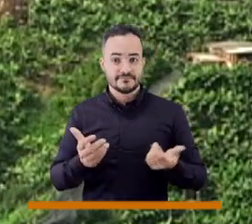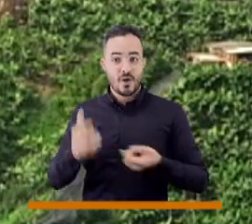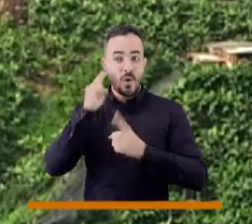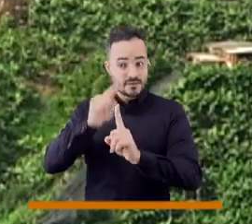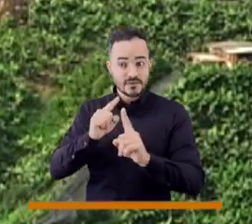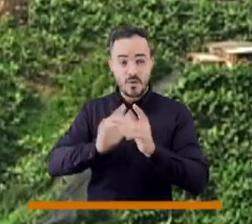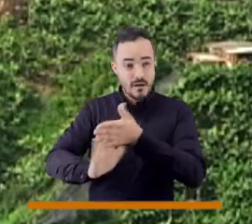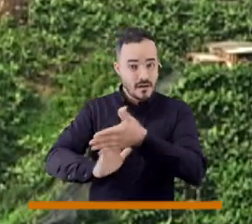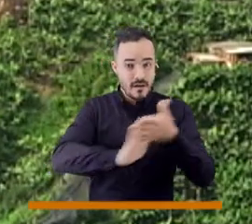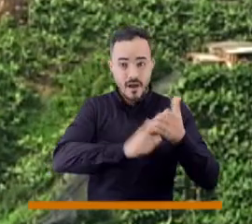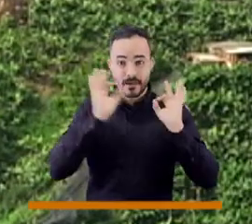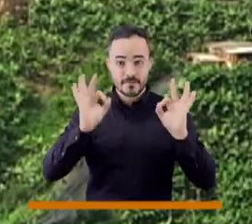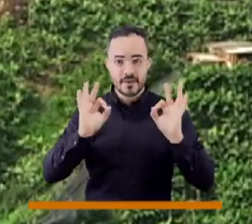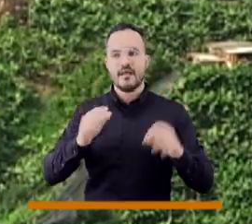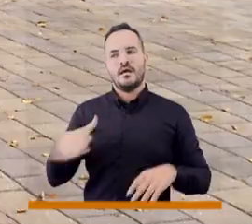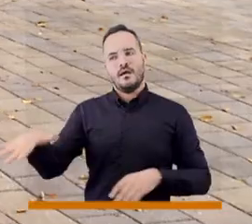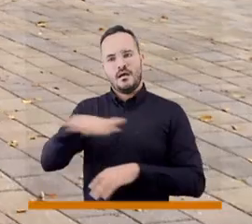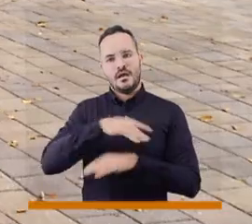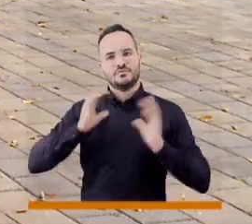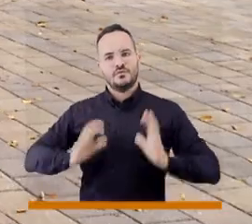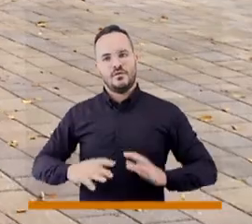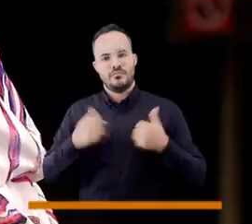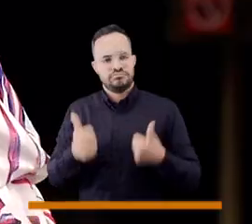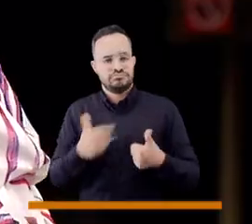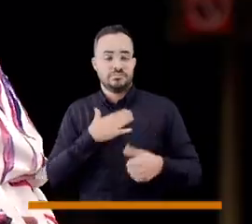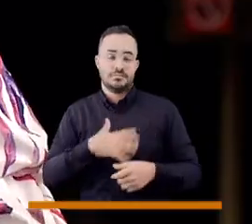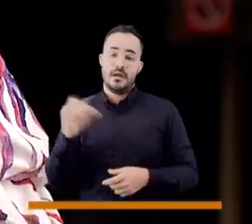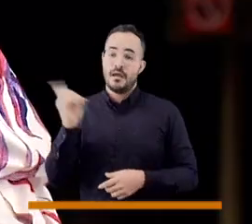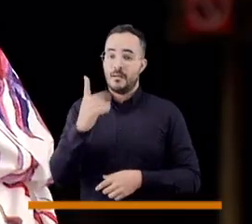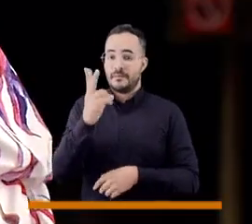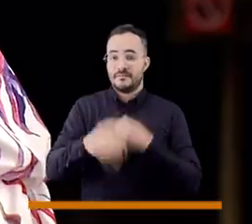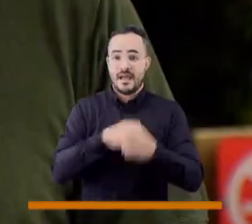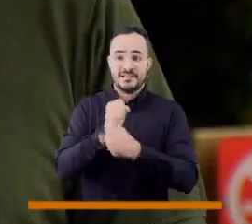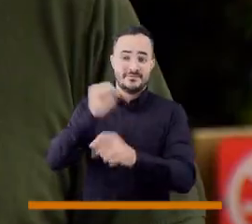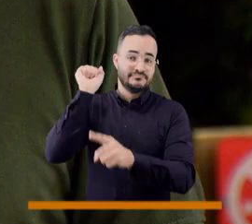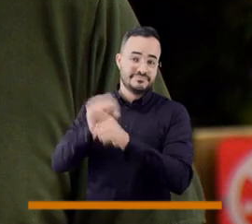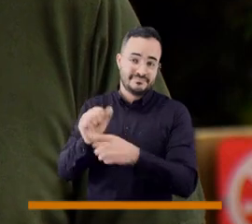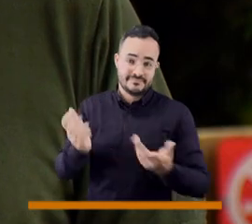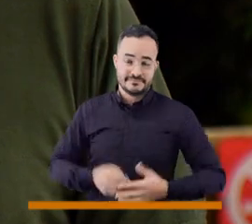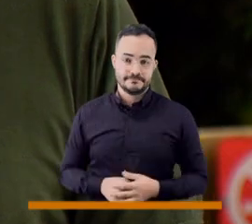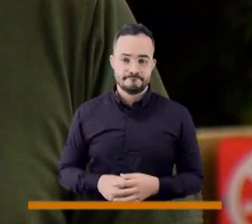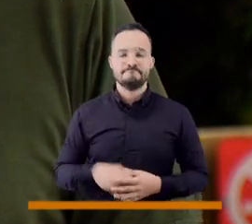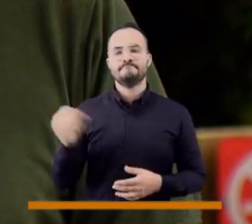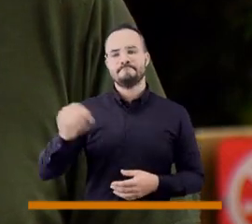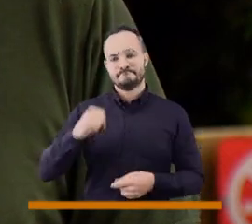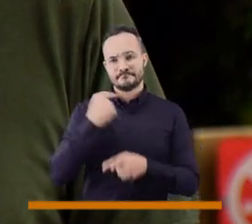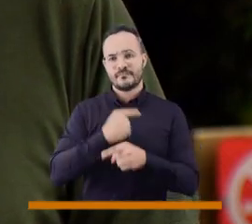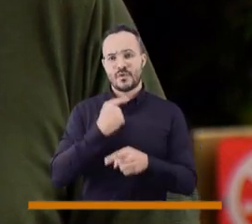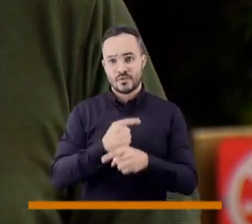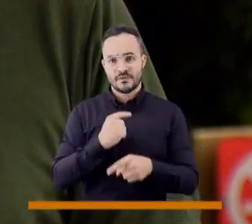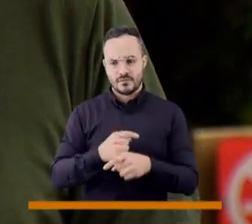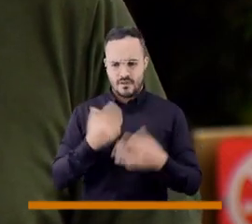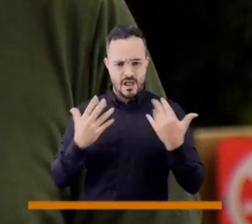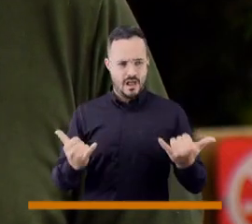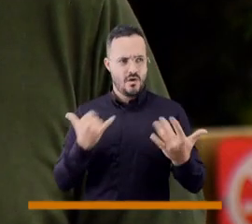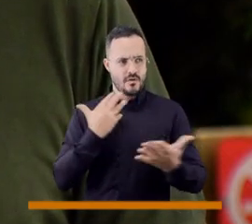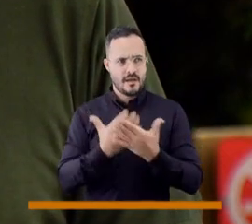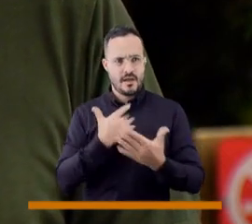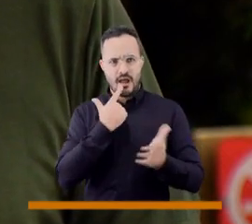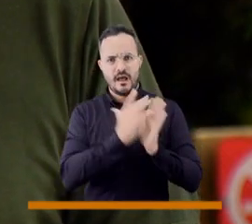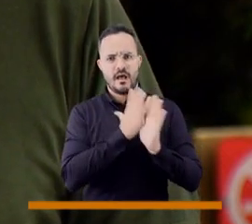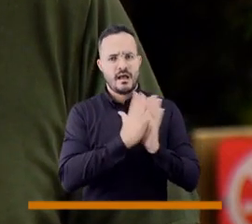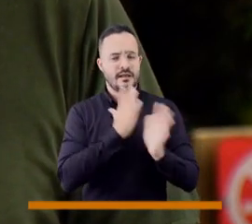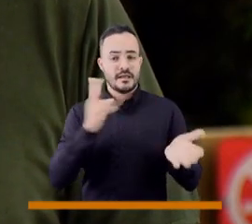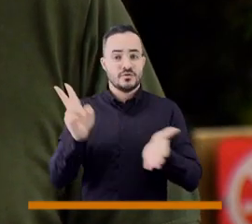comunidad se les reconozcan esos 20 años de no haber estado ahí. Es porque hasta el momento INVIAS nos dice que para el